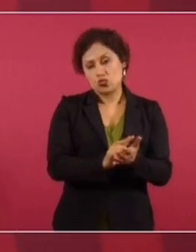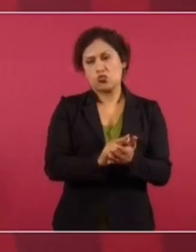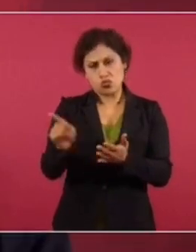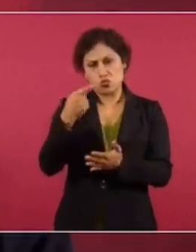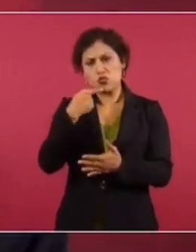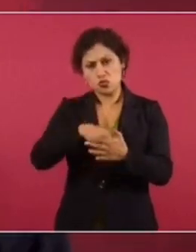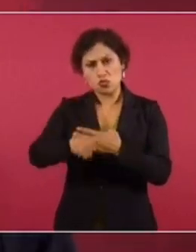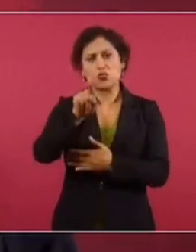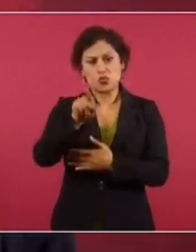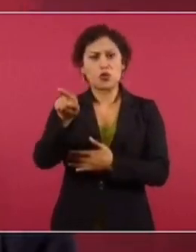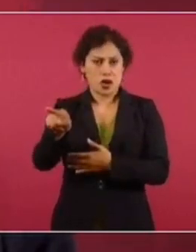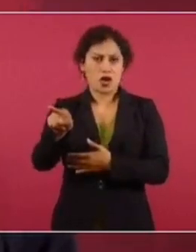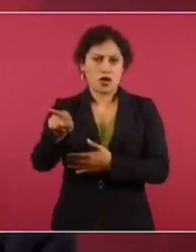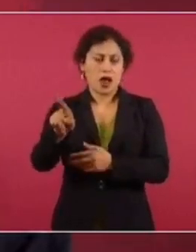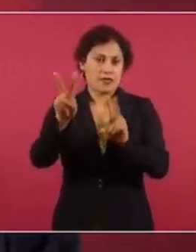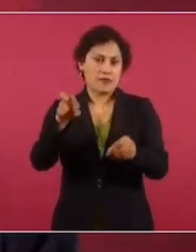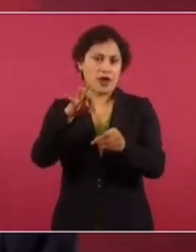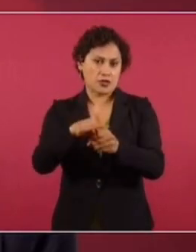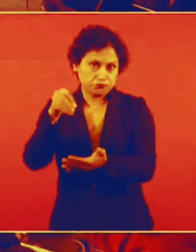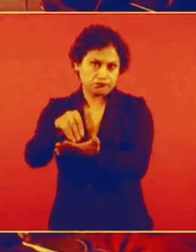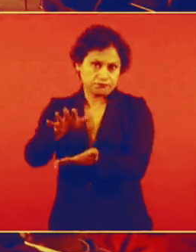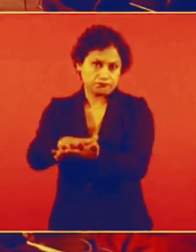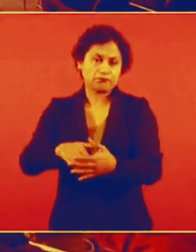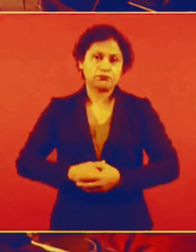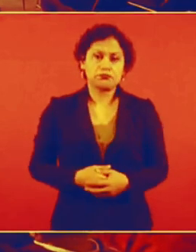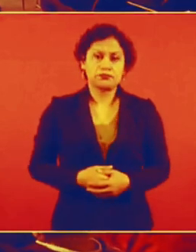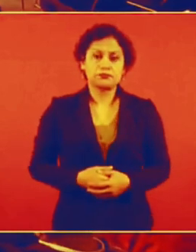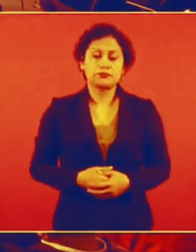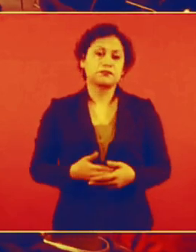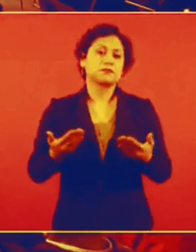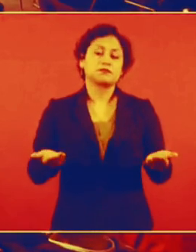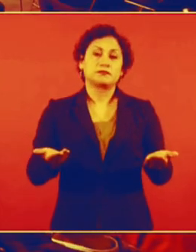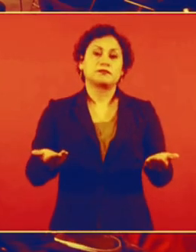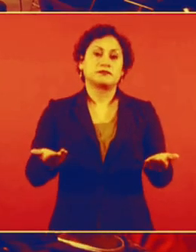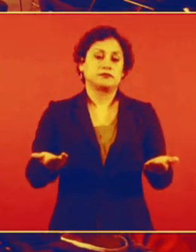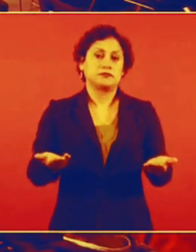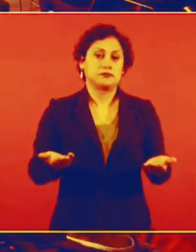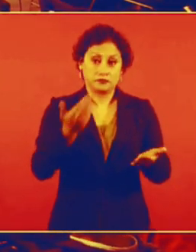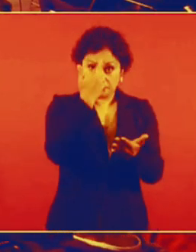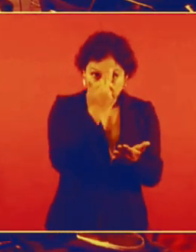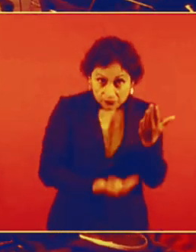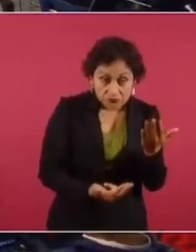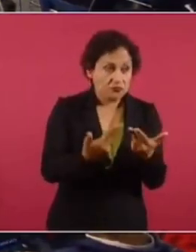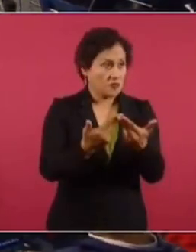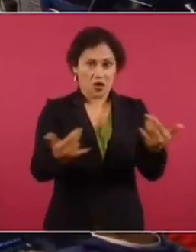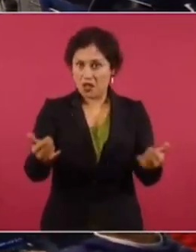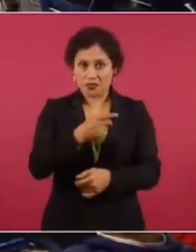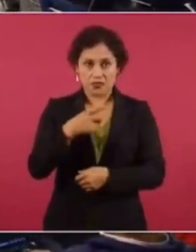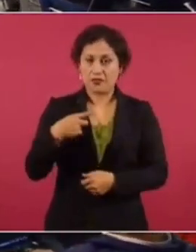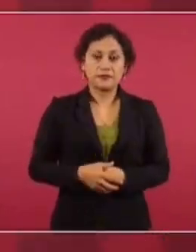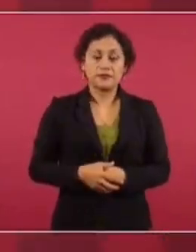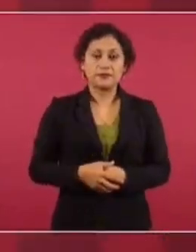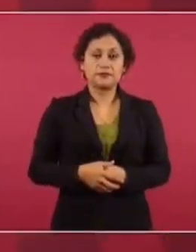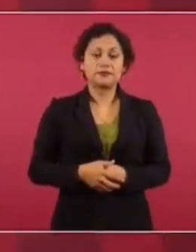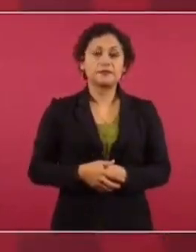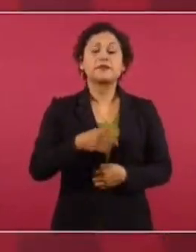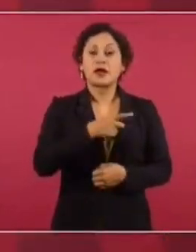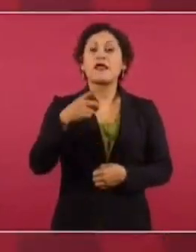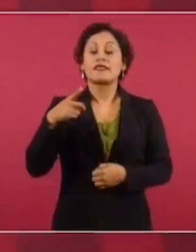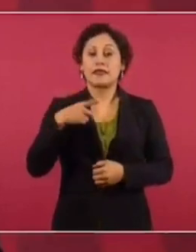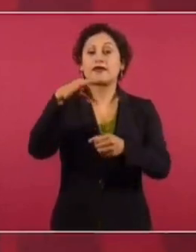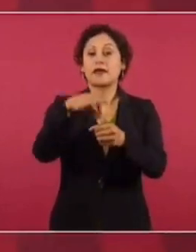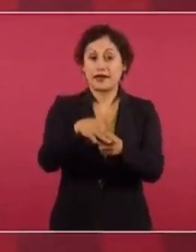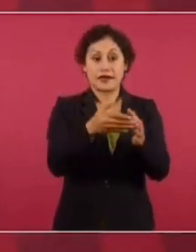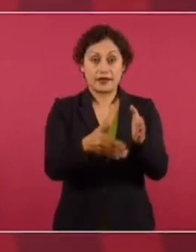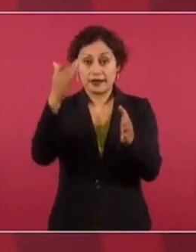puede acudir a la Procuraduría Electoral y presentar denuncias. Y nadie debe de violar la ley. Y hay que procurar que las elecciones sean